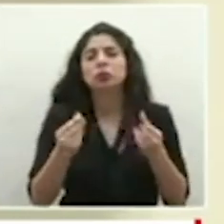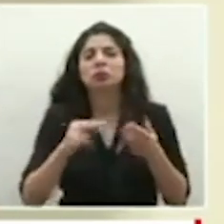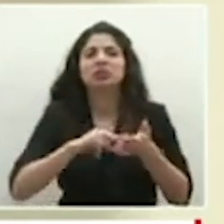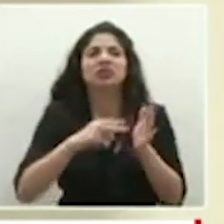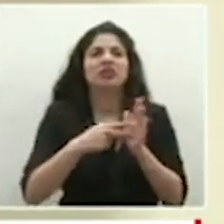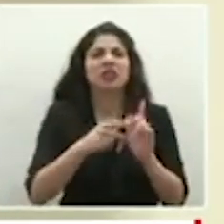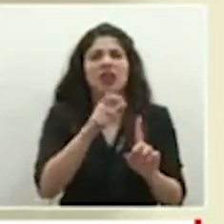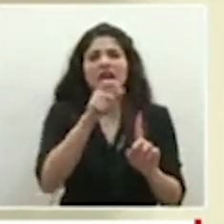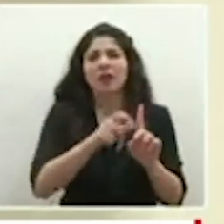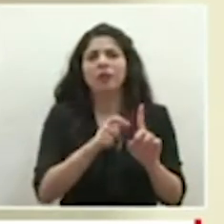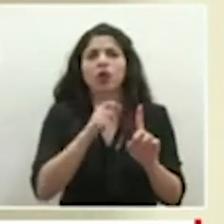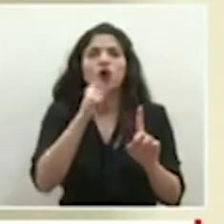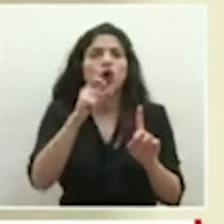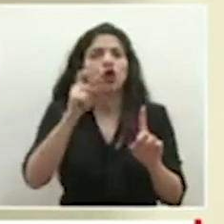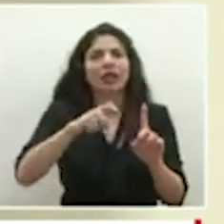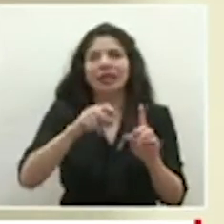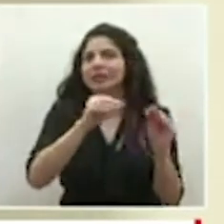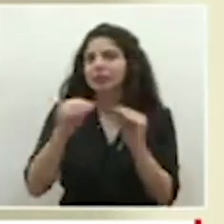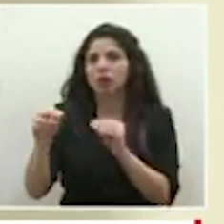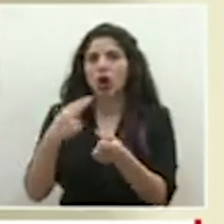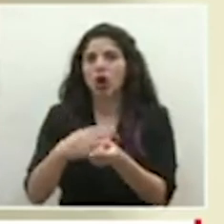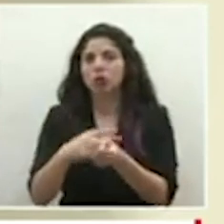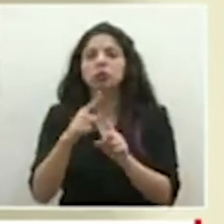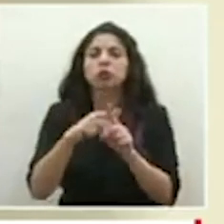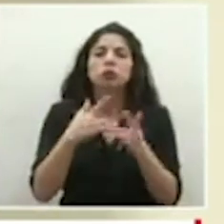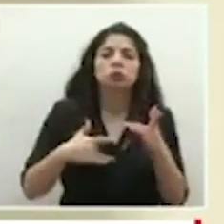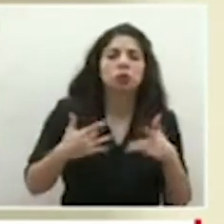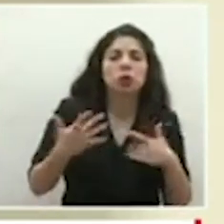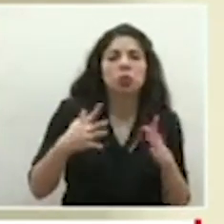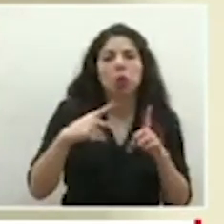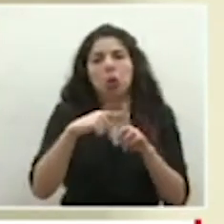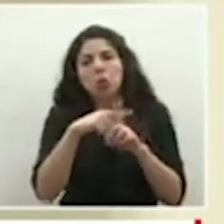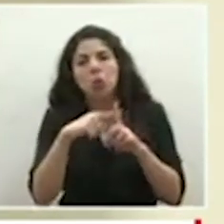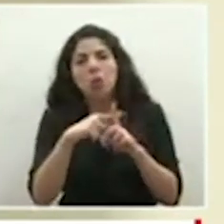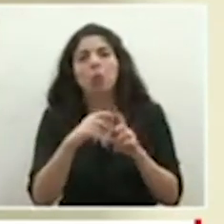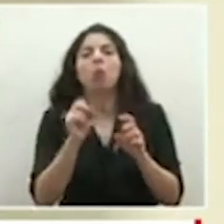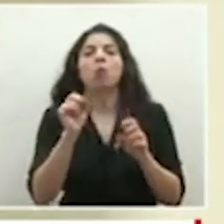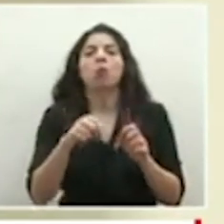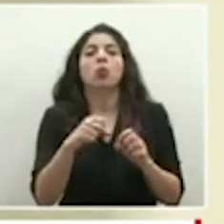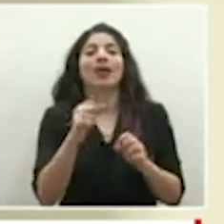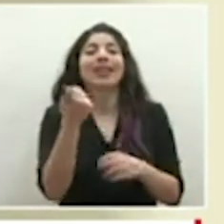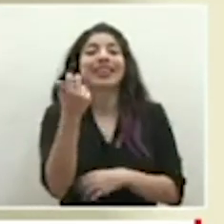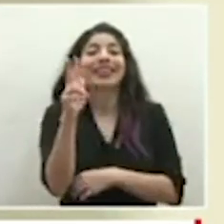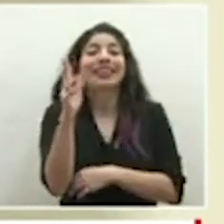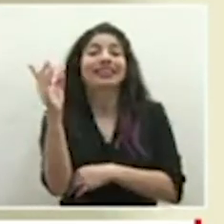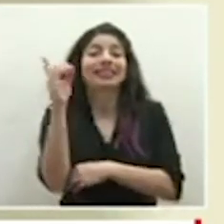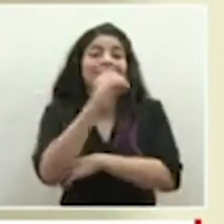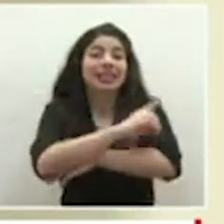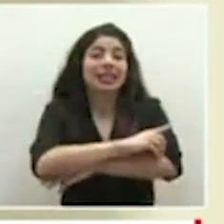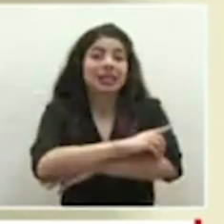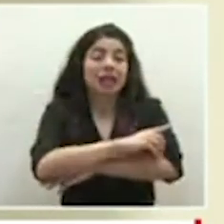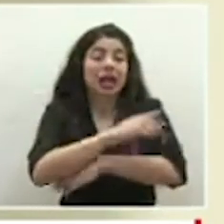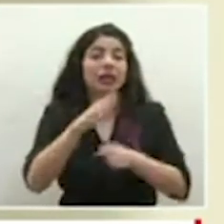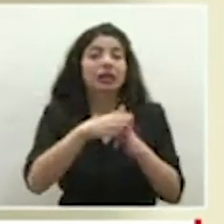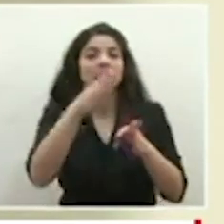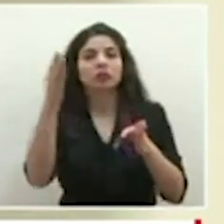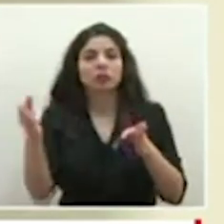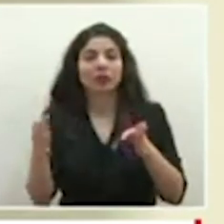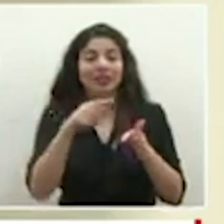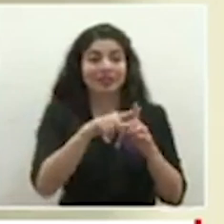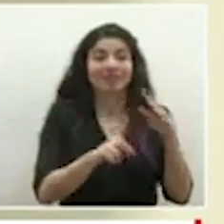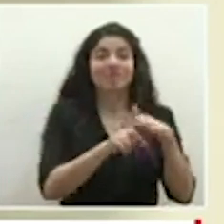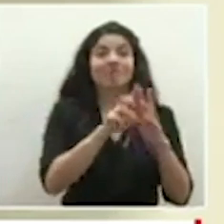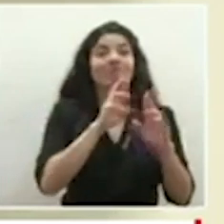requerido hospitalización, se puede dar de alta 13 días después de haber obtenido ese